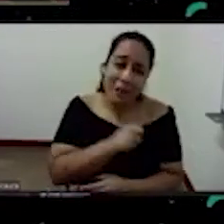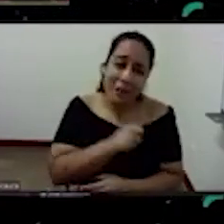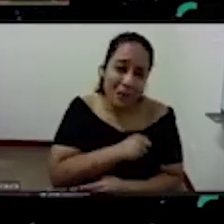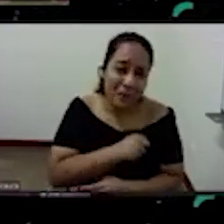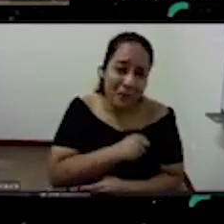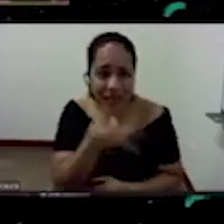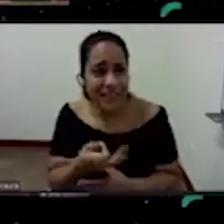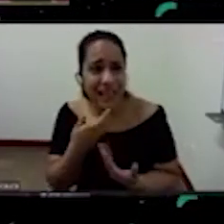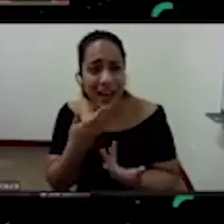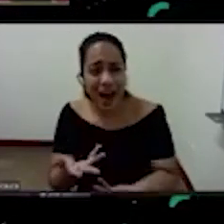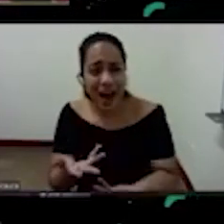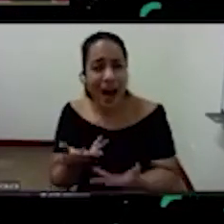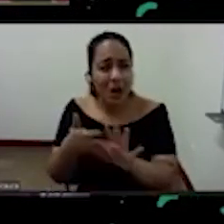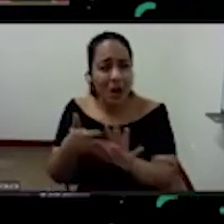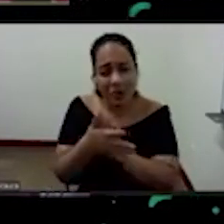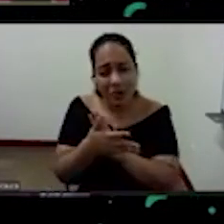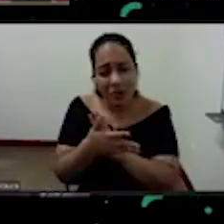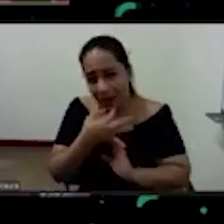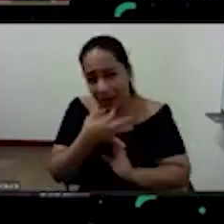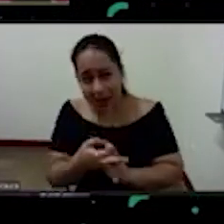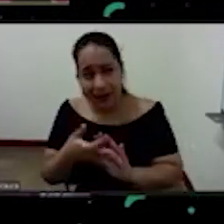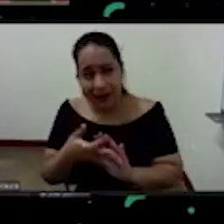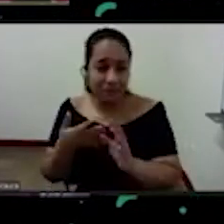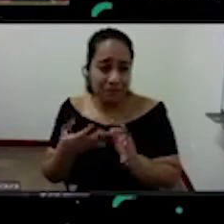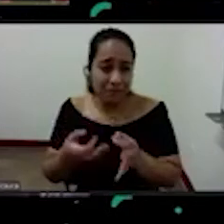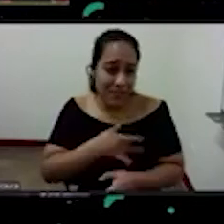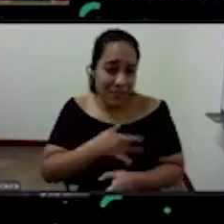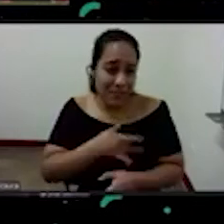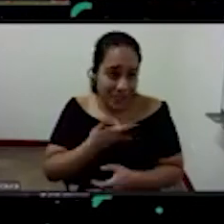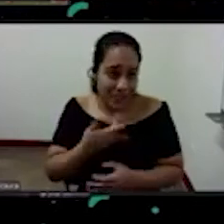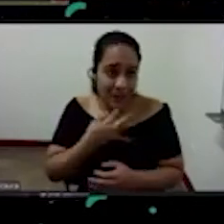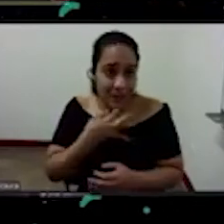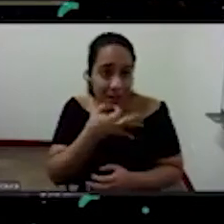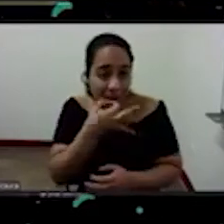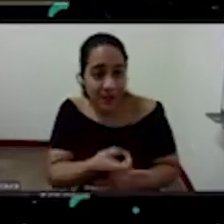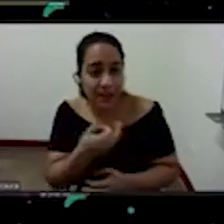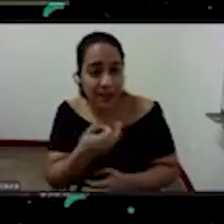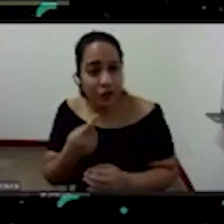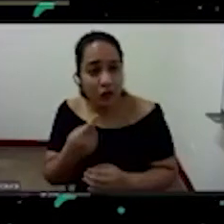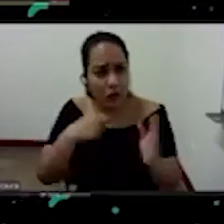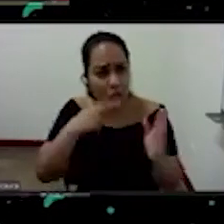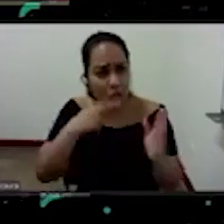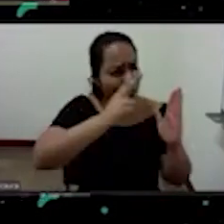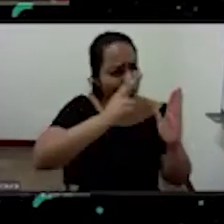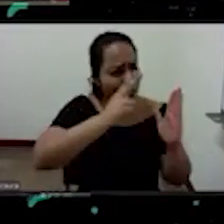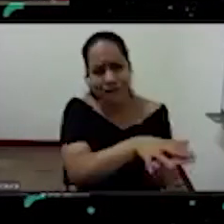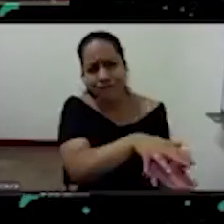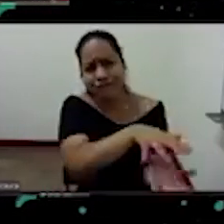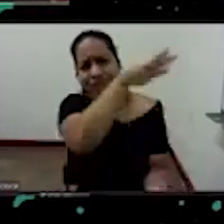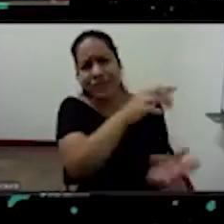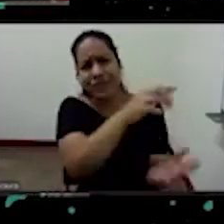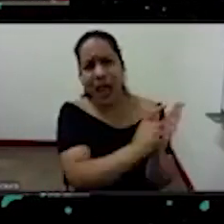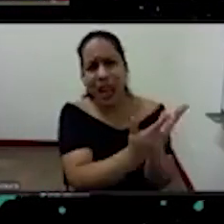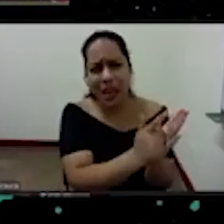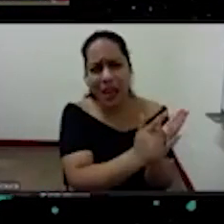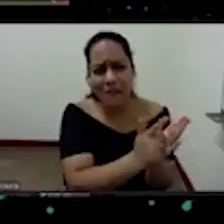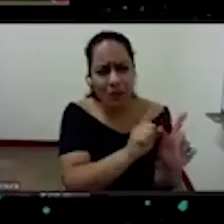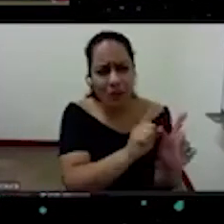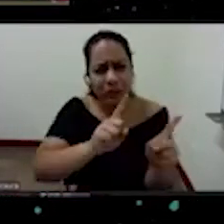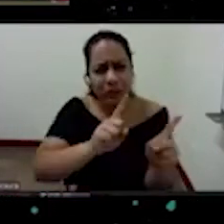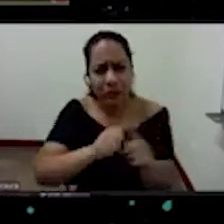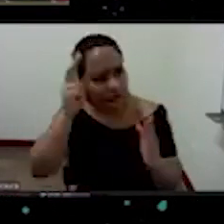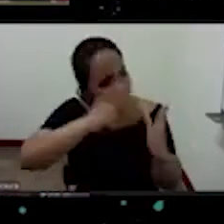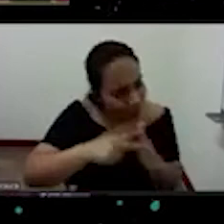cosa que siento más en este momento estoy leyendo un montón de libros de sinólogos pero no puedo